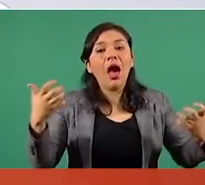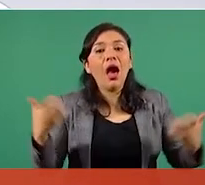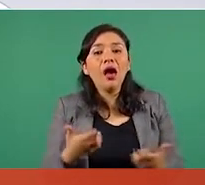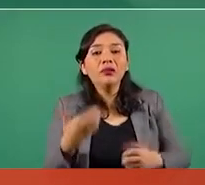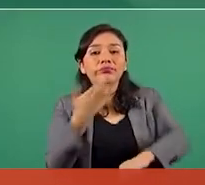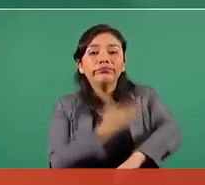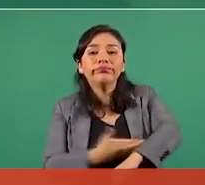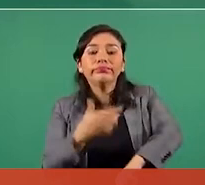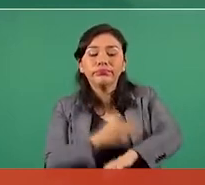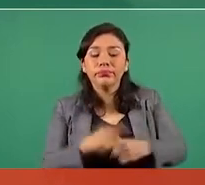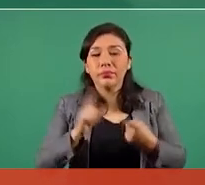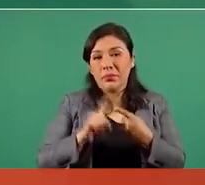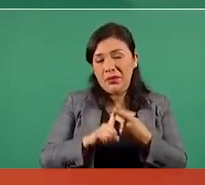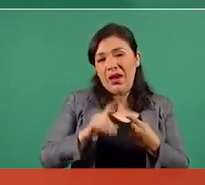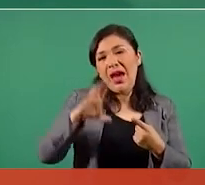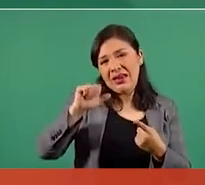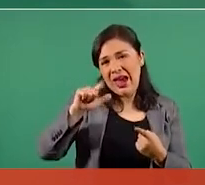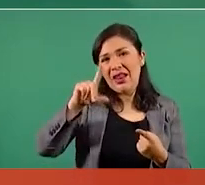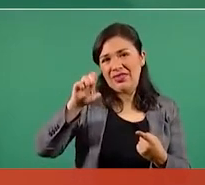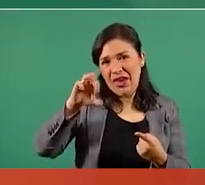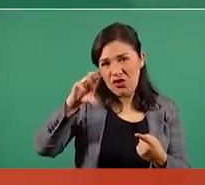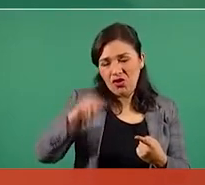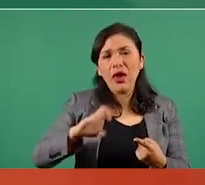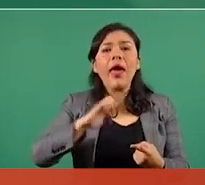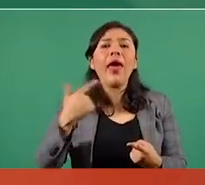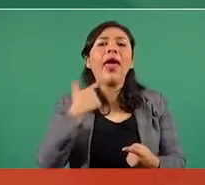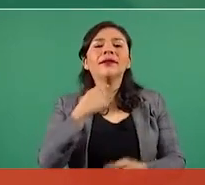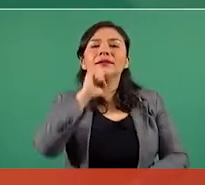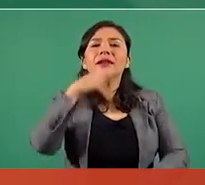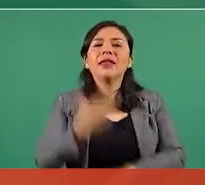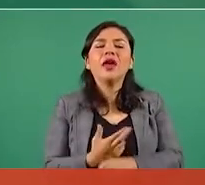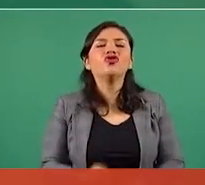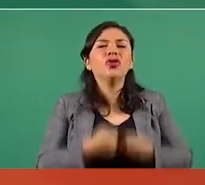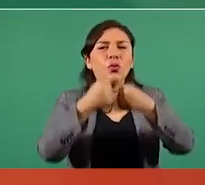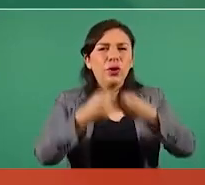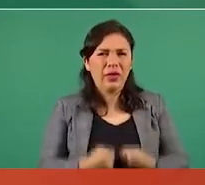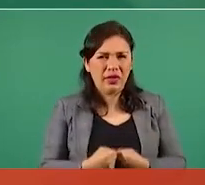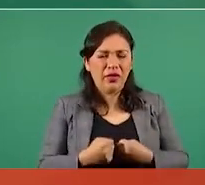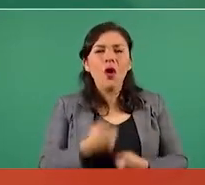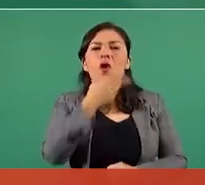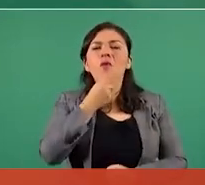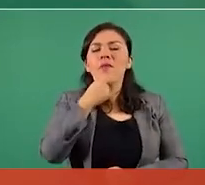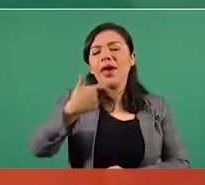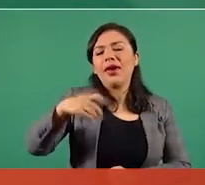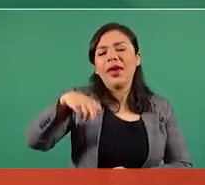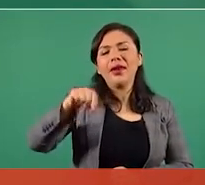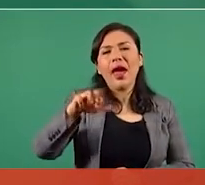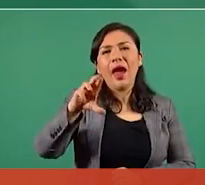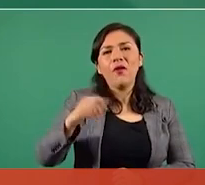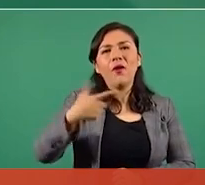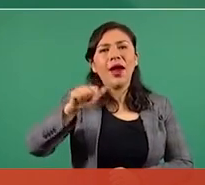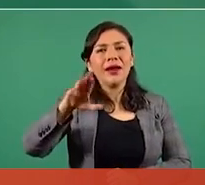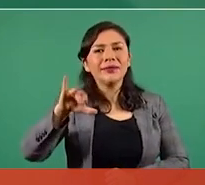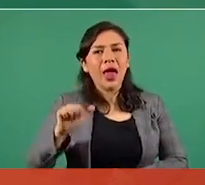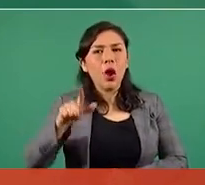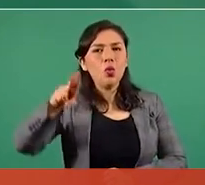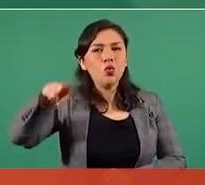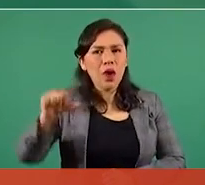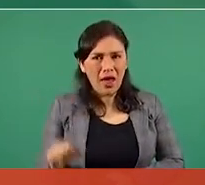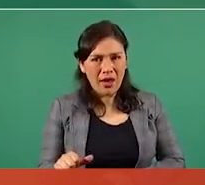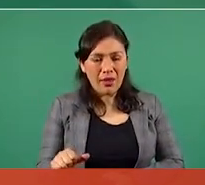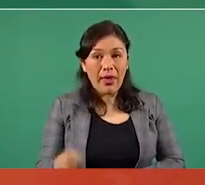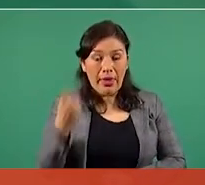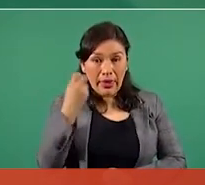Felipe Calderón, el exsecretario de Seguridad, Género García Luna, que